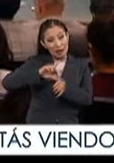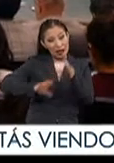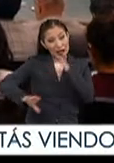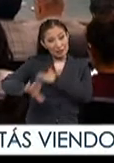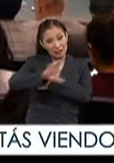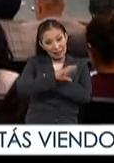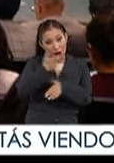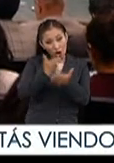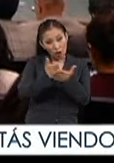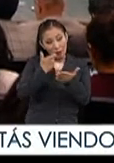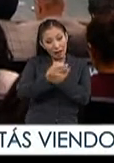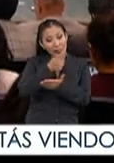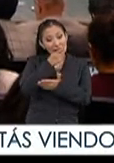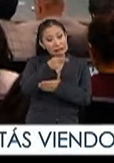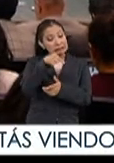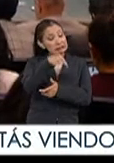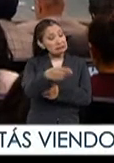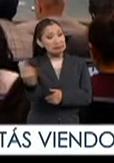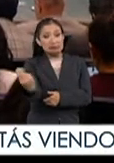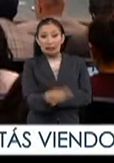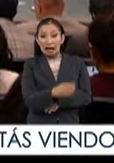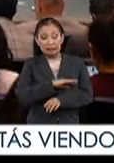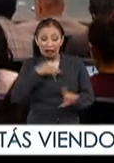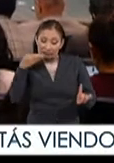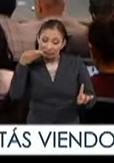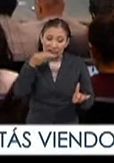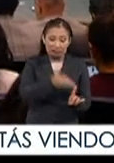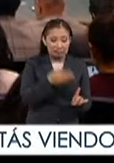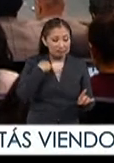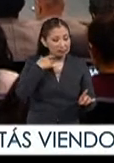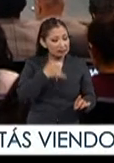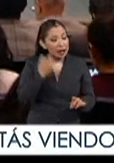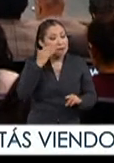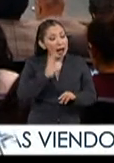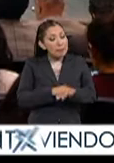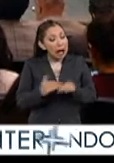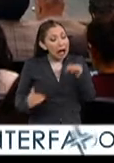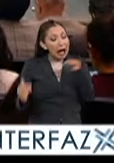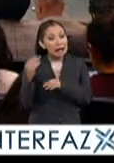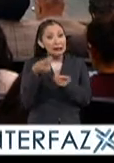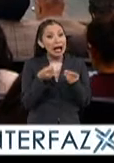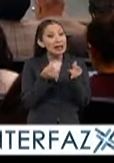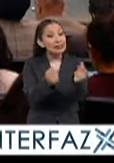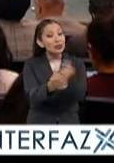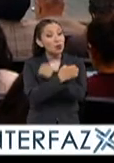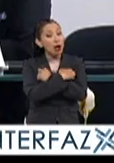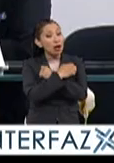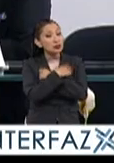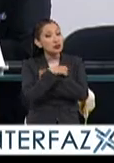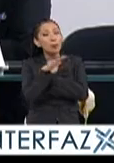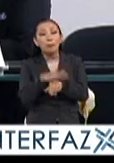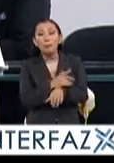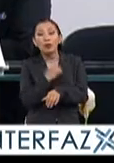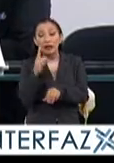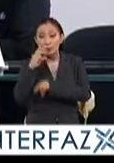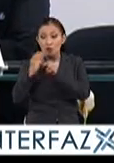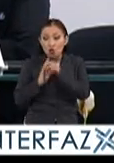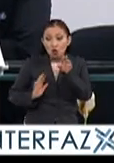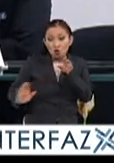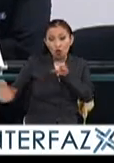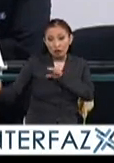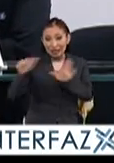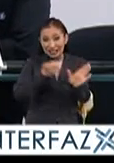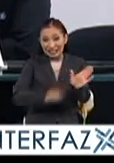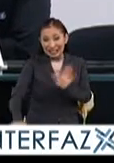y el Caribe, hace énfasis en la urgencia de enfocar esfuerzos en elevar la calidad educativa, debido a que en el mundo